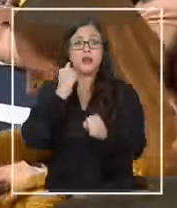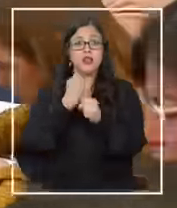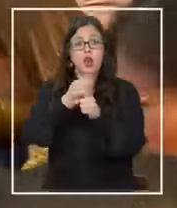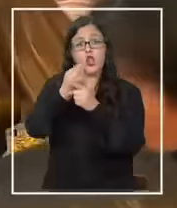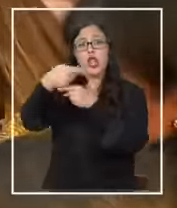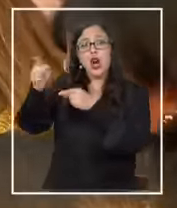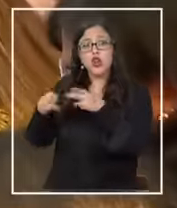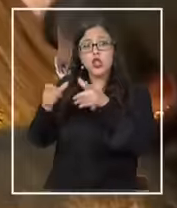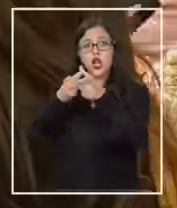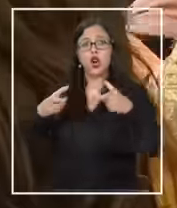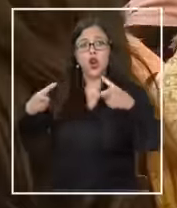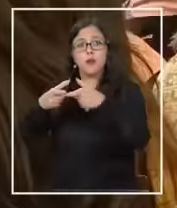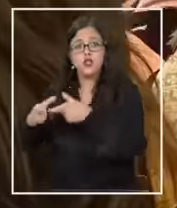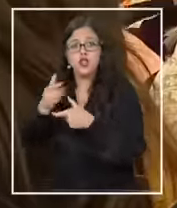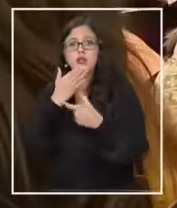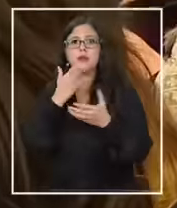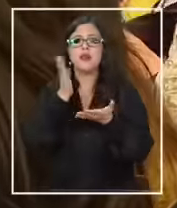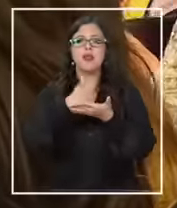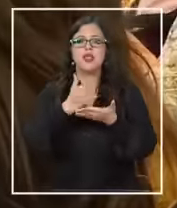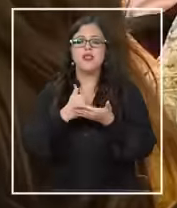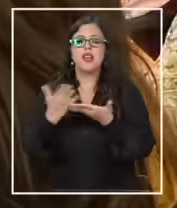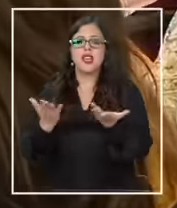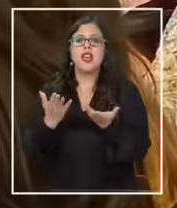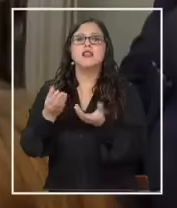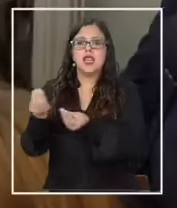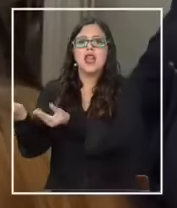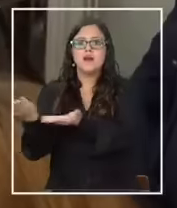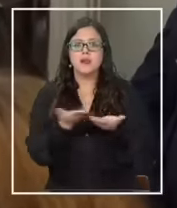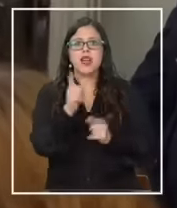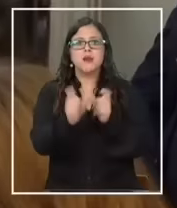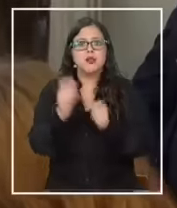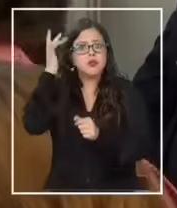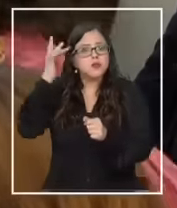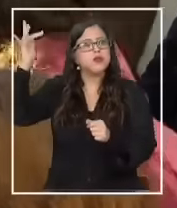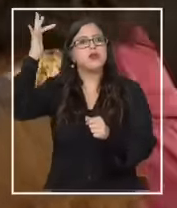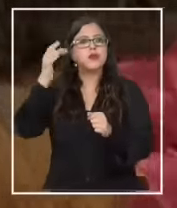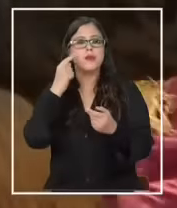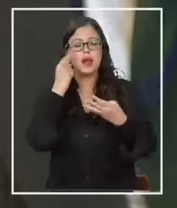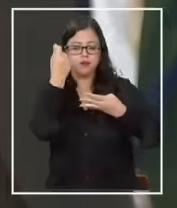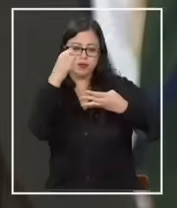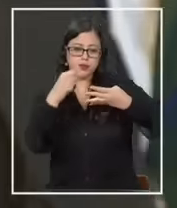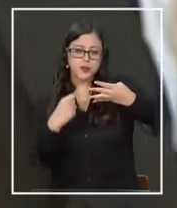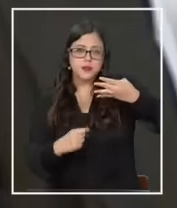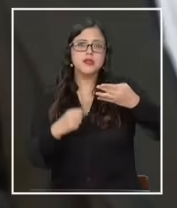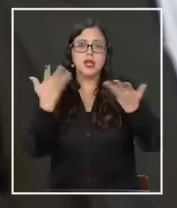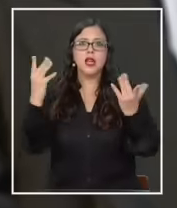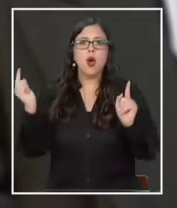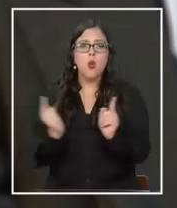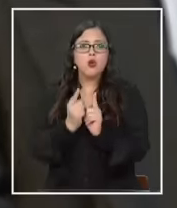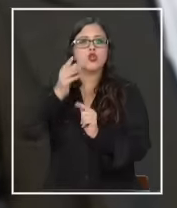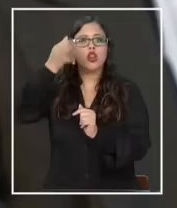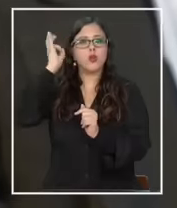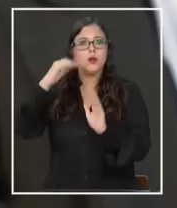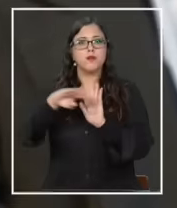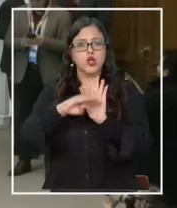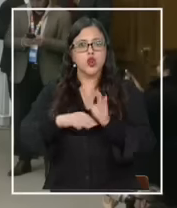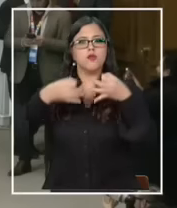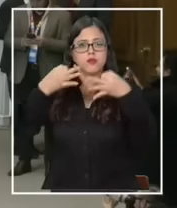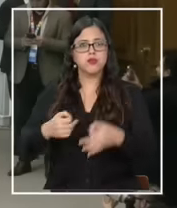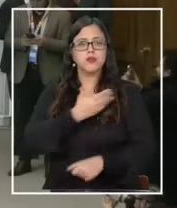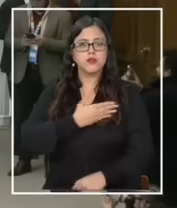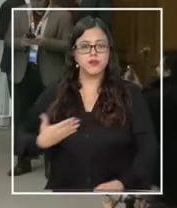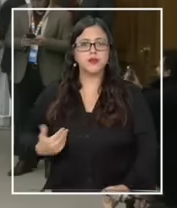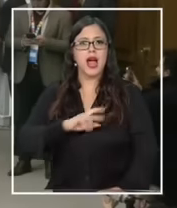comisiones que incluso ya planifican invitar a especialistas para analizar el anteproyecto, encuentros que incluyen reuniones protocolares con el